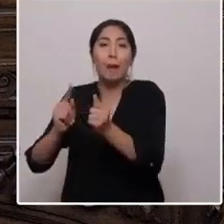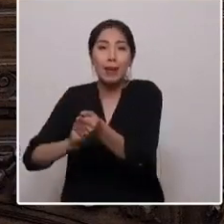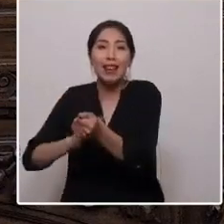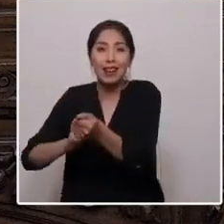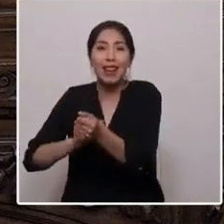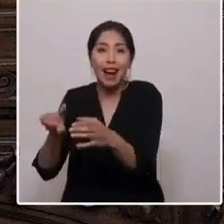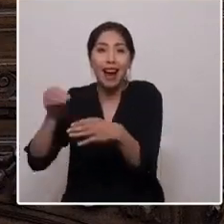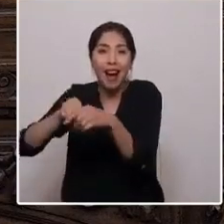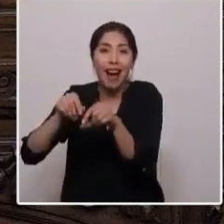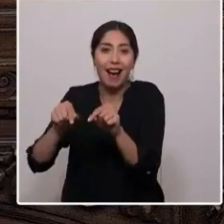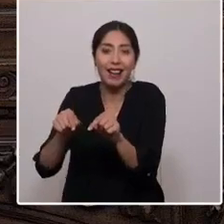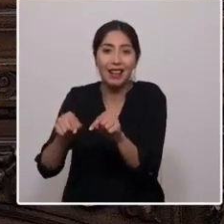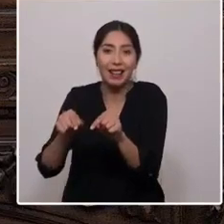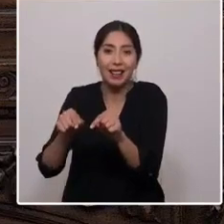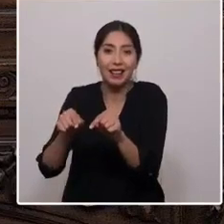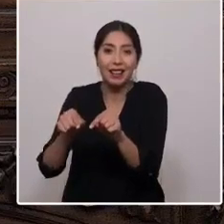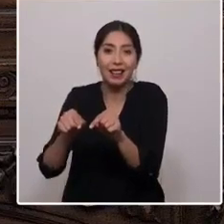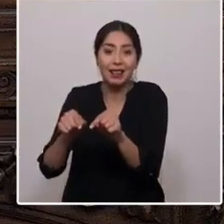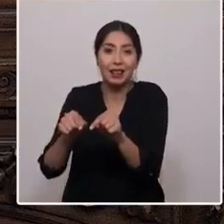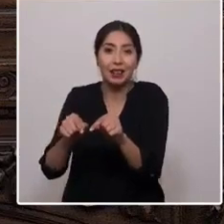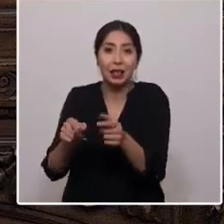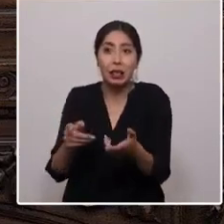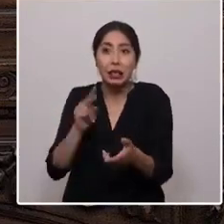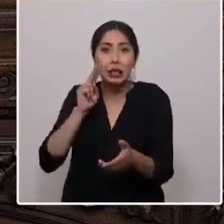otra forma no lo tendrían.